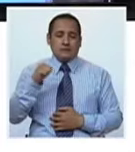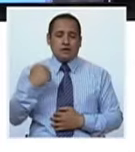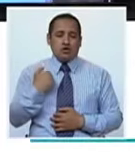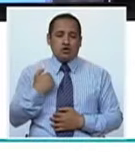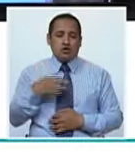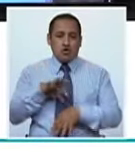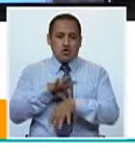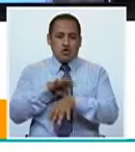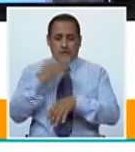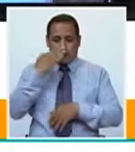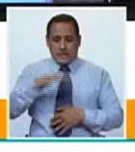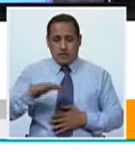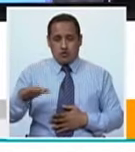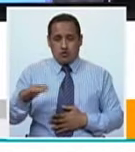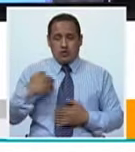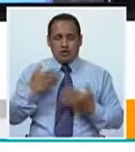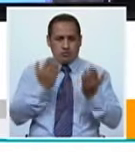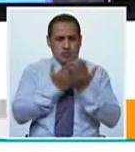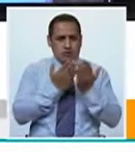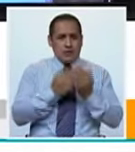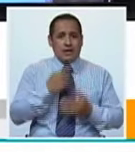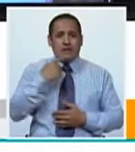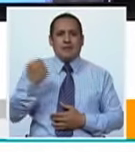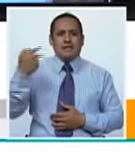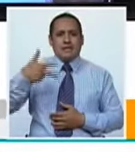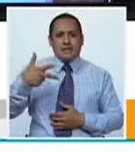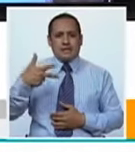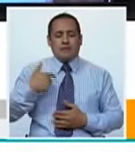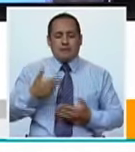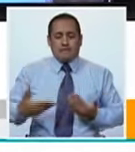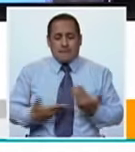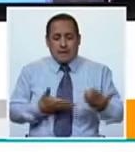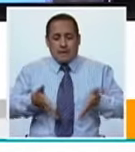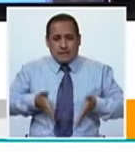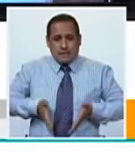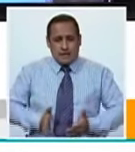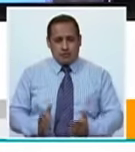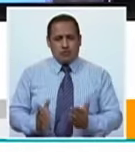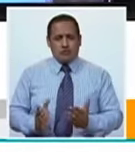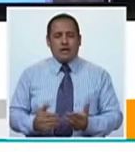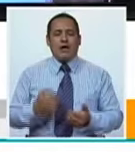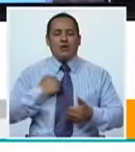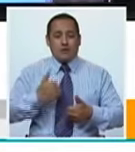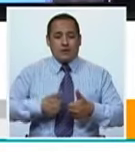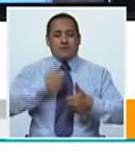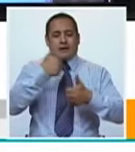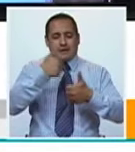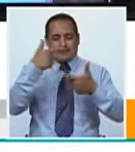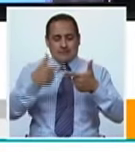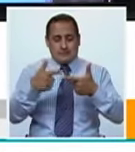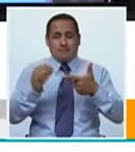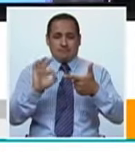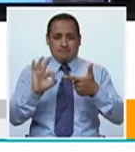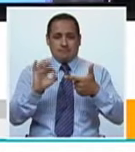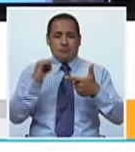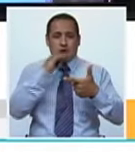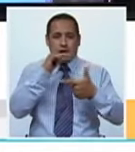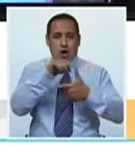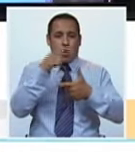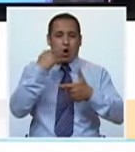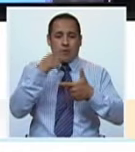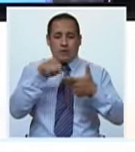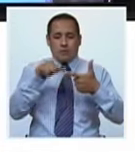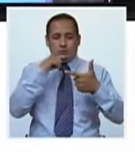pediatra y tuve mi tercer bebé, ya tenía un hijo mayor y una hija también.